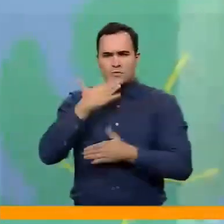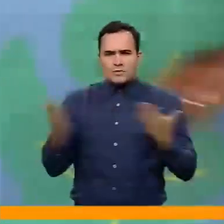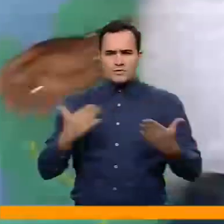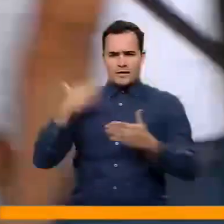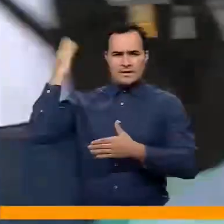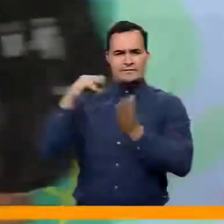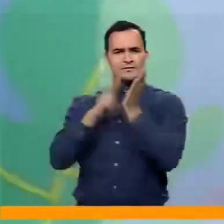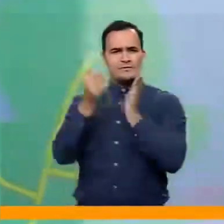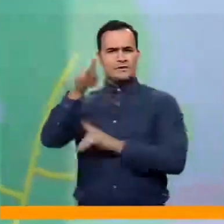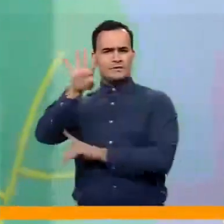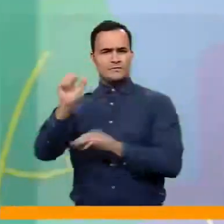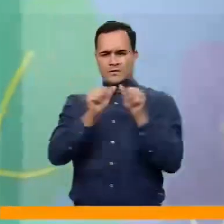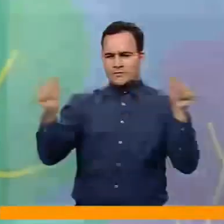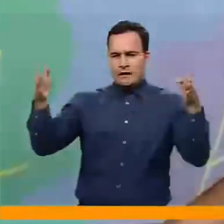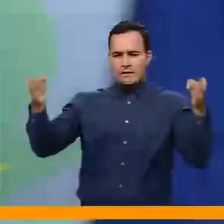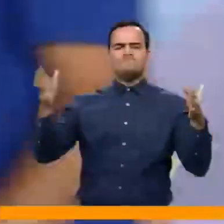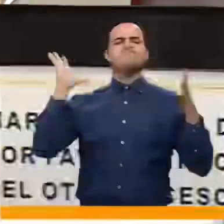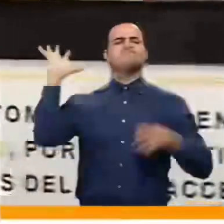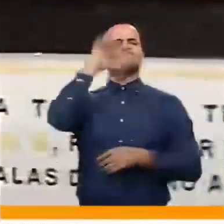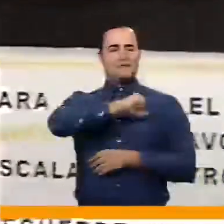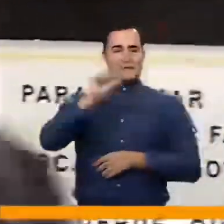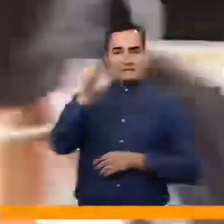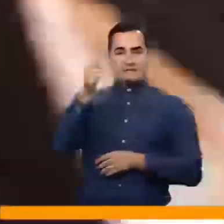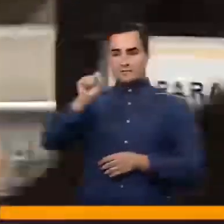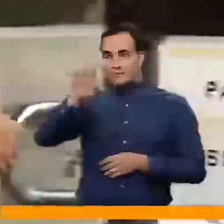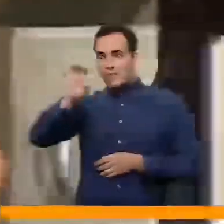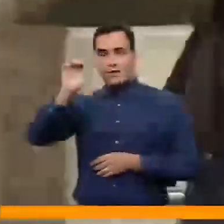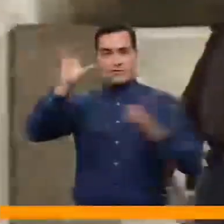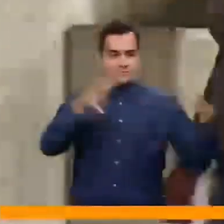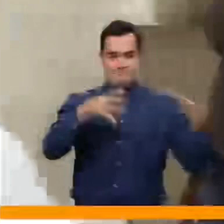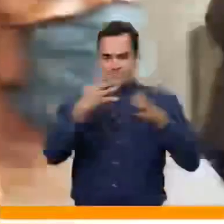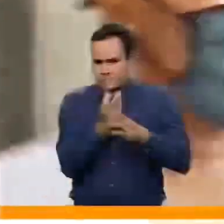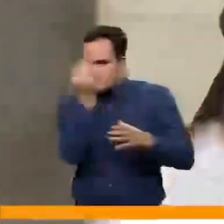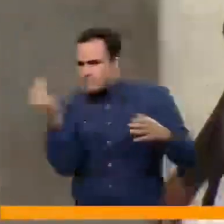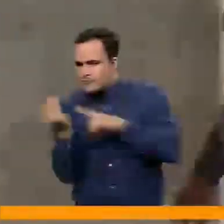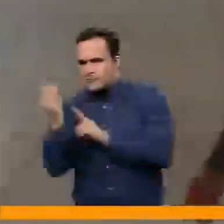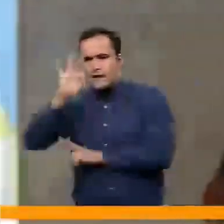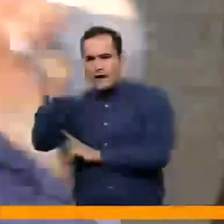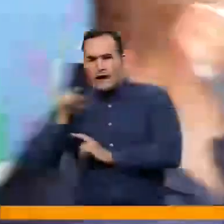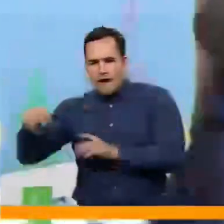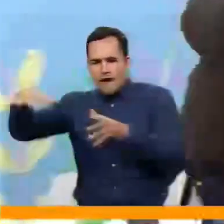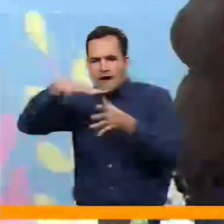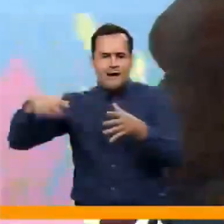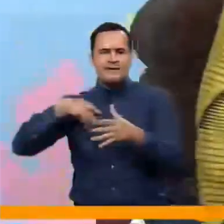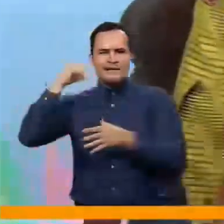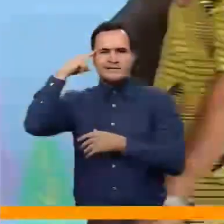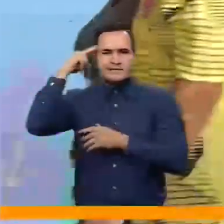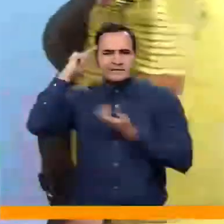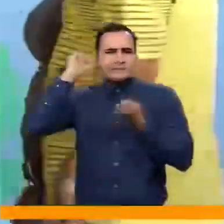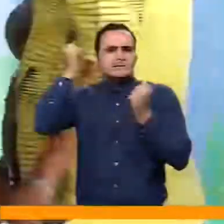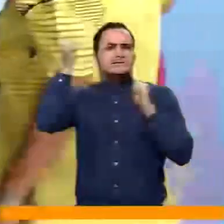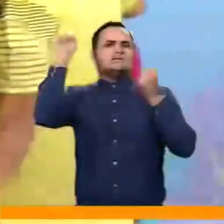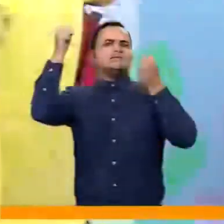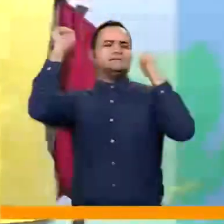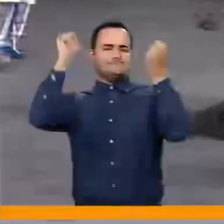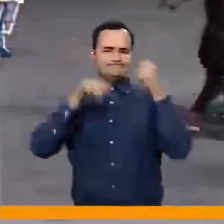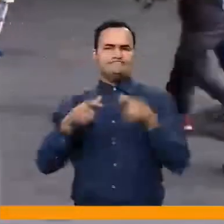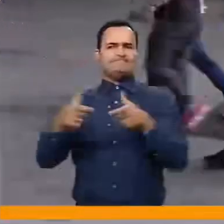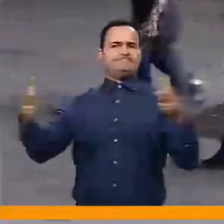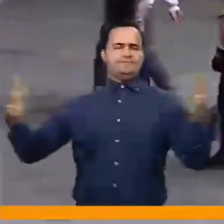salud mental de Medellín realizado en 2019, un 10.9% de los ciudadanos enfrentaron trastorno de ansiedad.